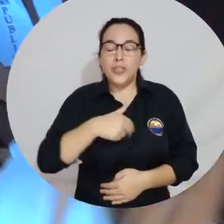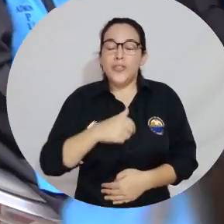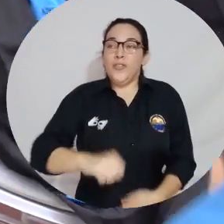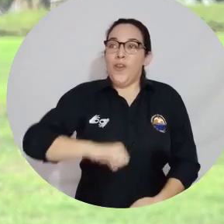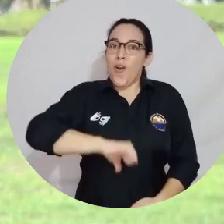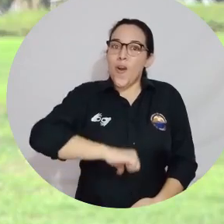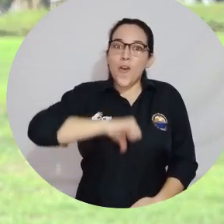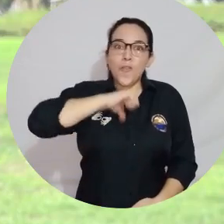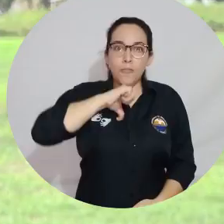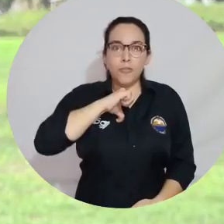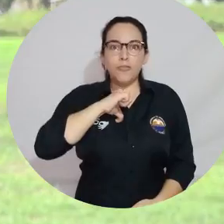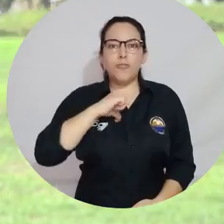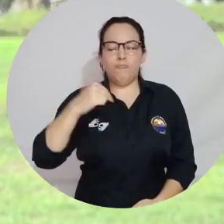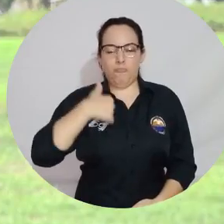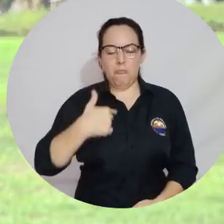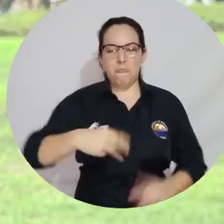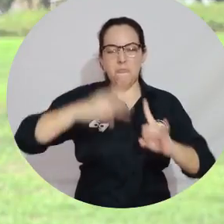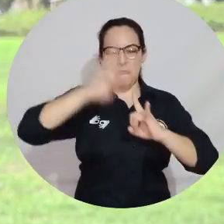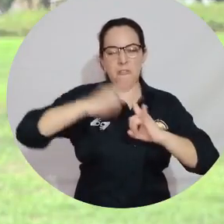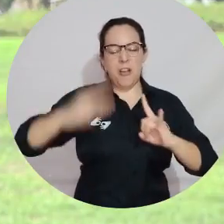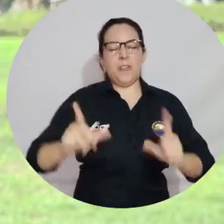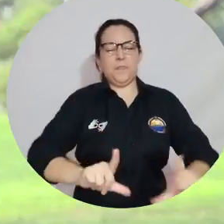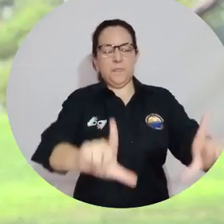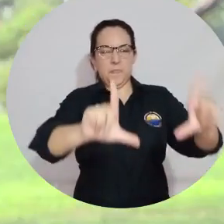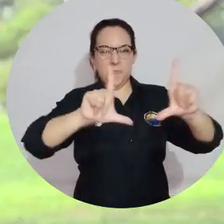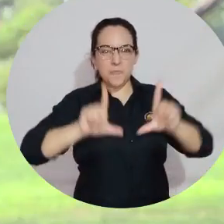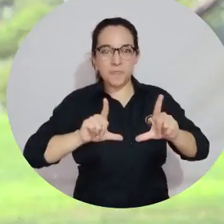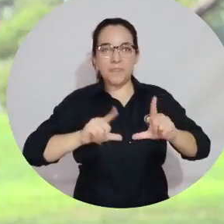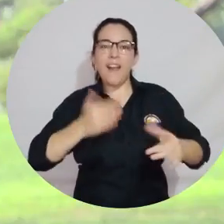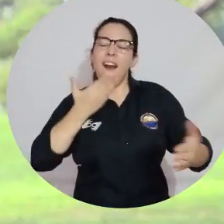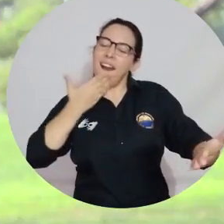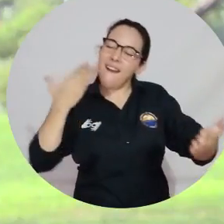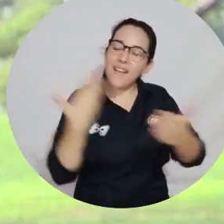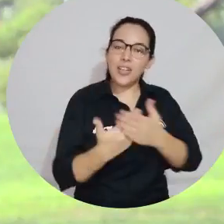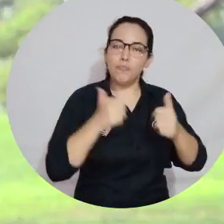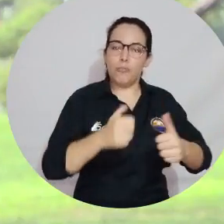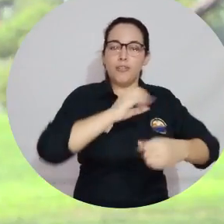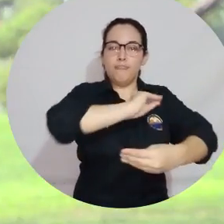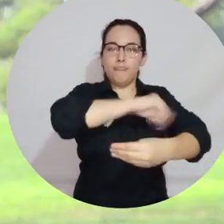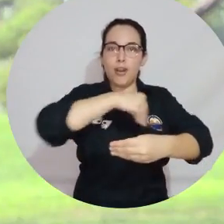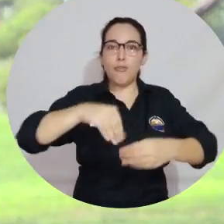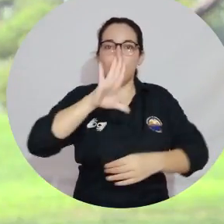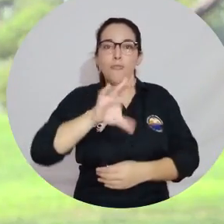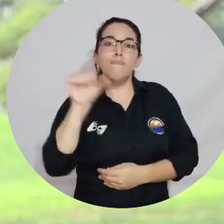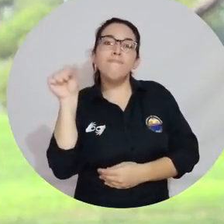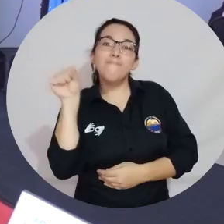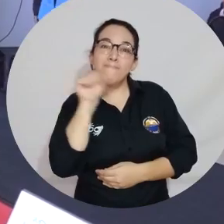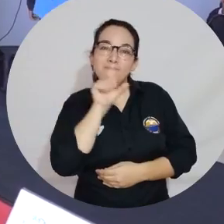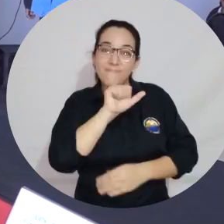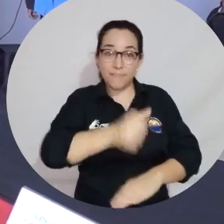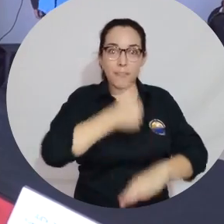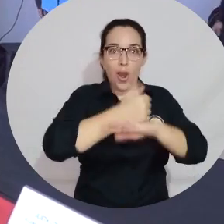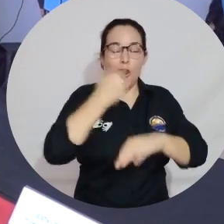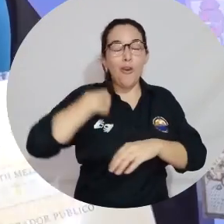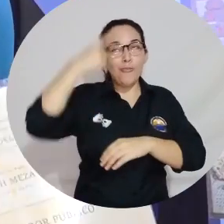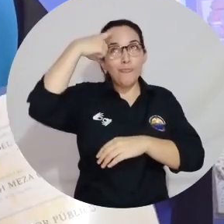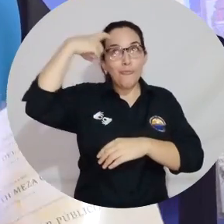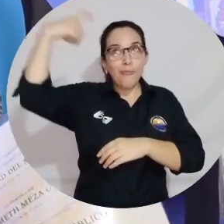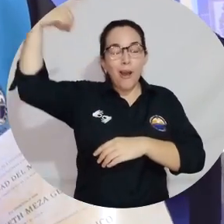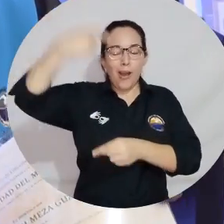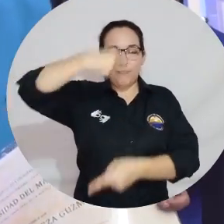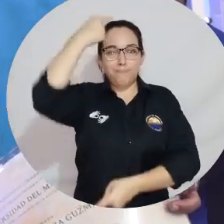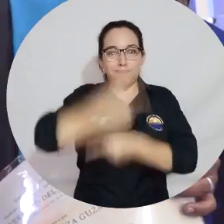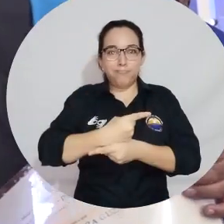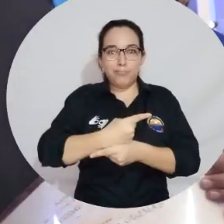orgulloso y dichoso de ser egresado de Universidad del Mandalena. Y gracias a la buena gestión de nuestro rector Pablo Vera, hoy hacemos este sueño realidad.